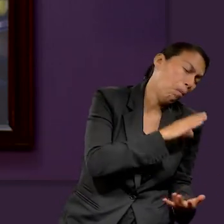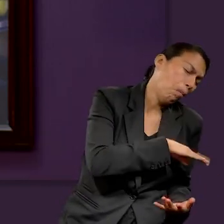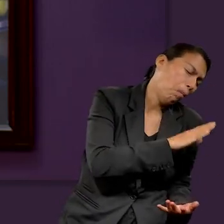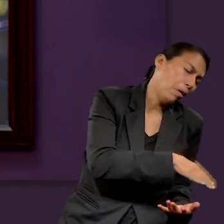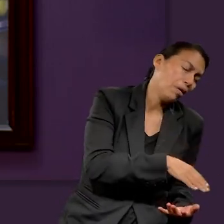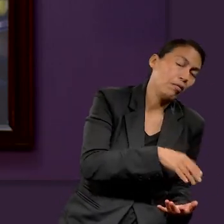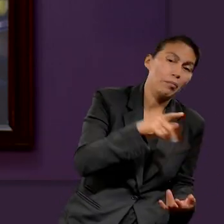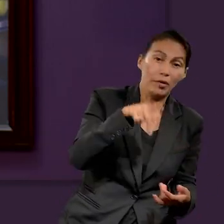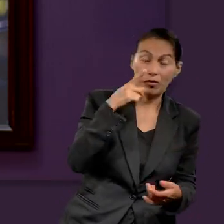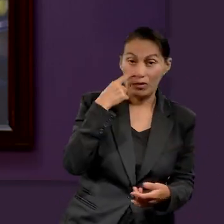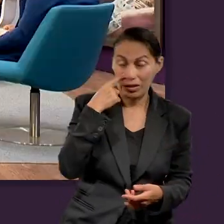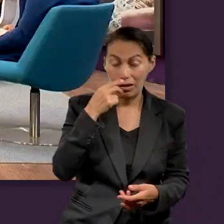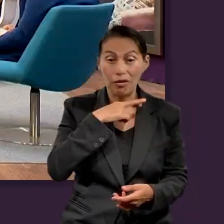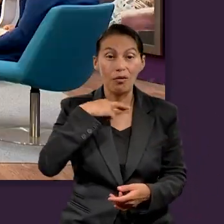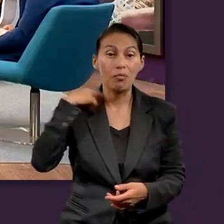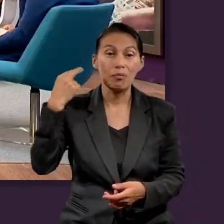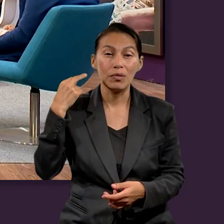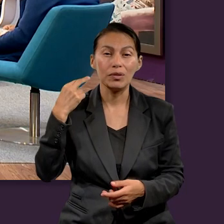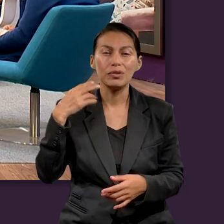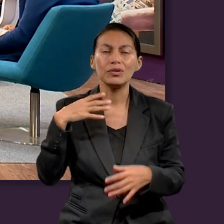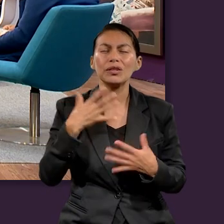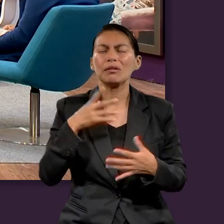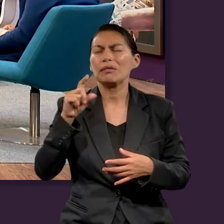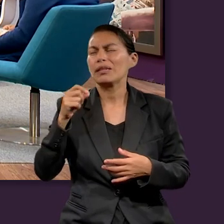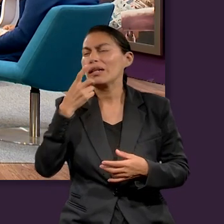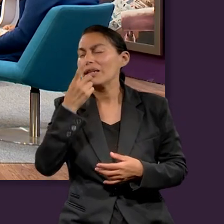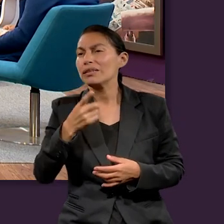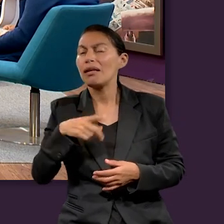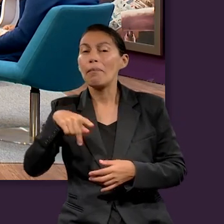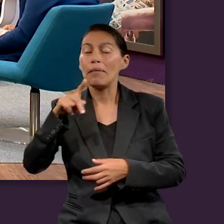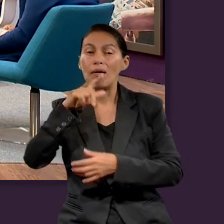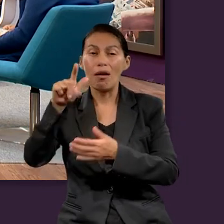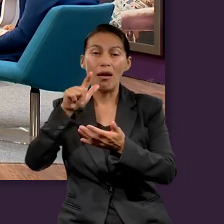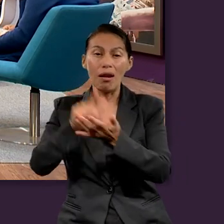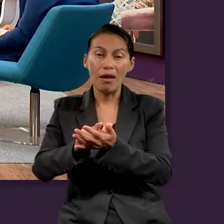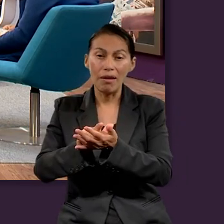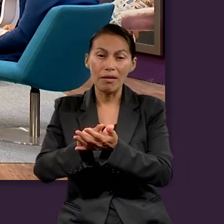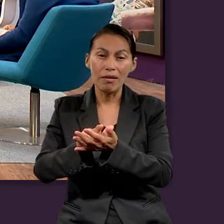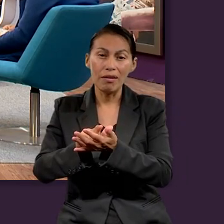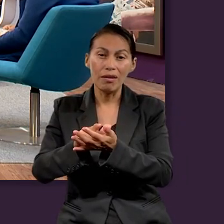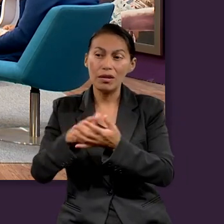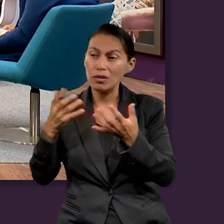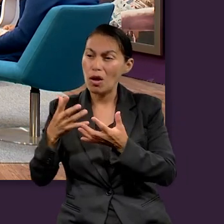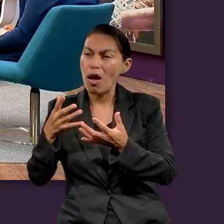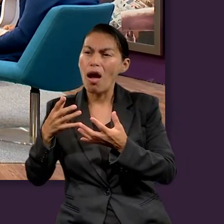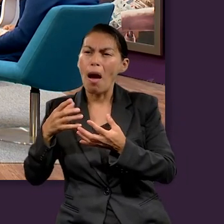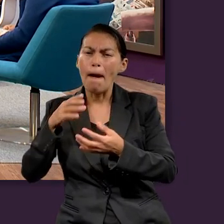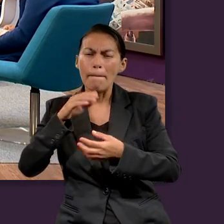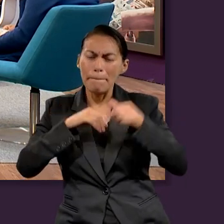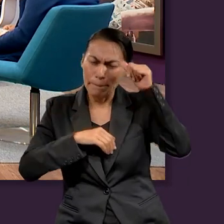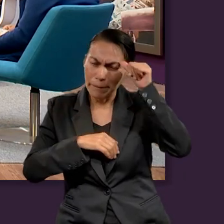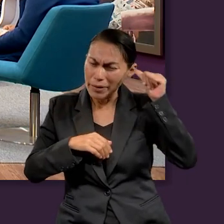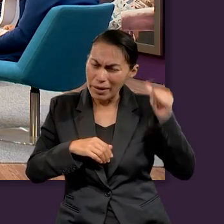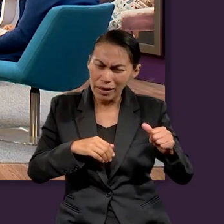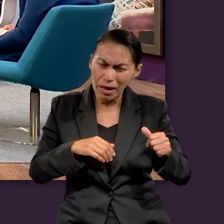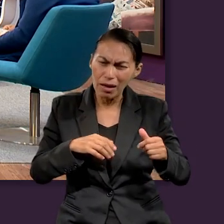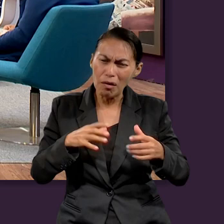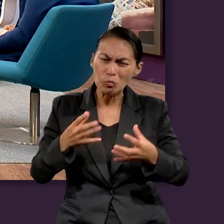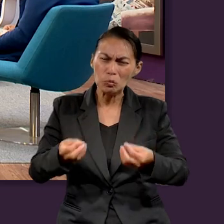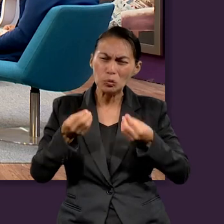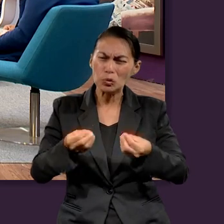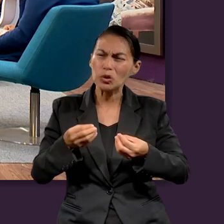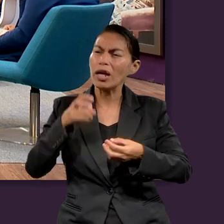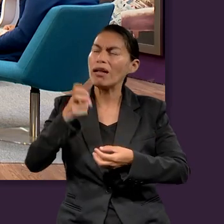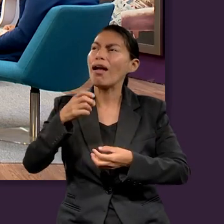otro versículo bonito está en Romanos 5.20, que dice, más la ley se introdujo para que el pecado abundara, pero cuando el pecado abundó, sobreabundó la gracia.